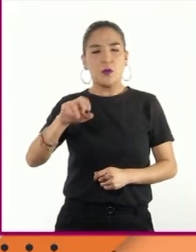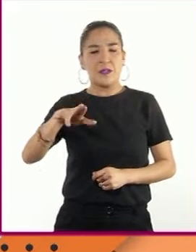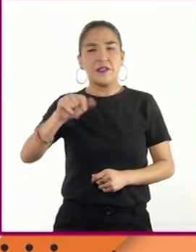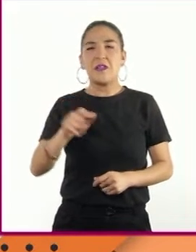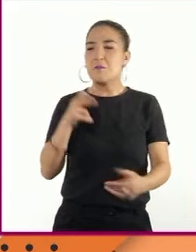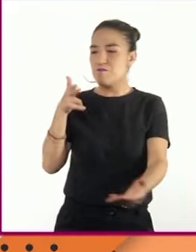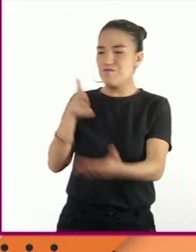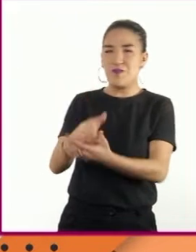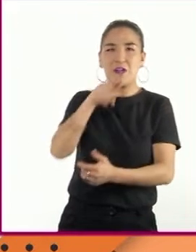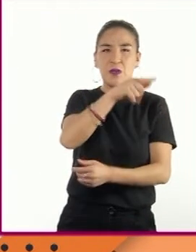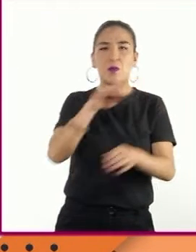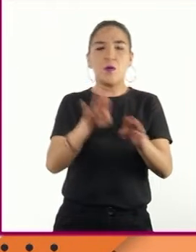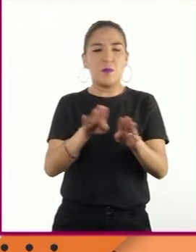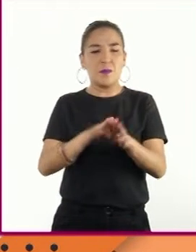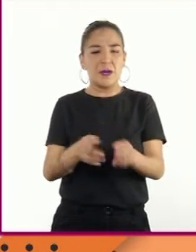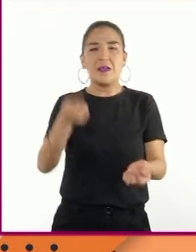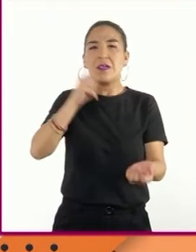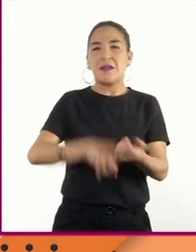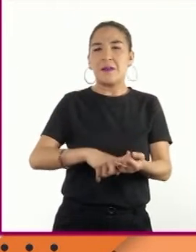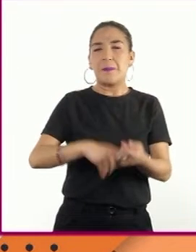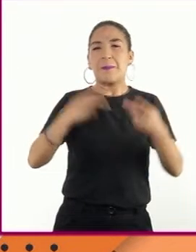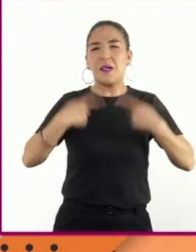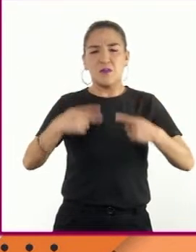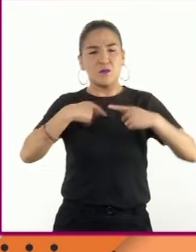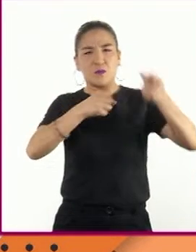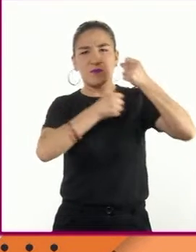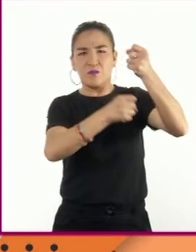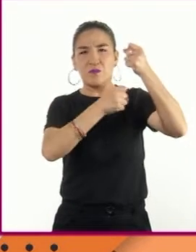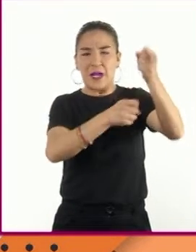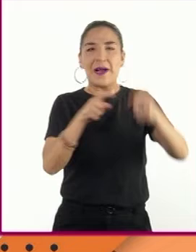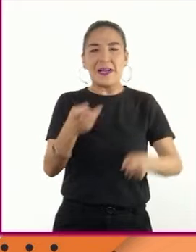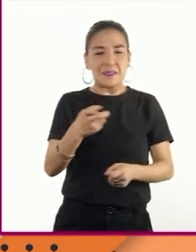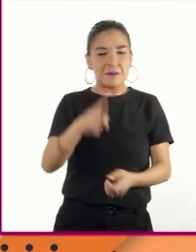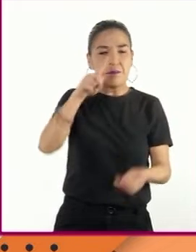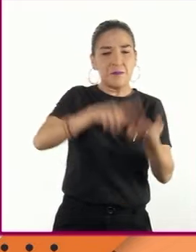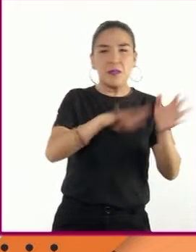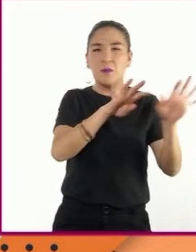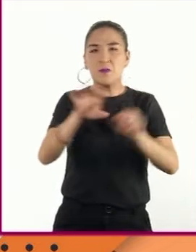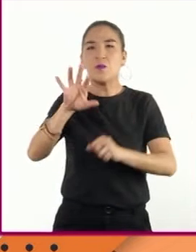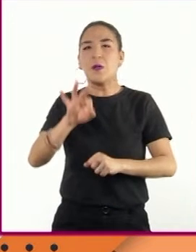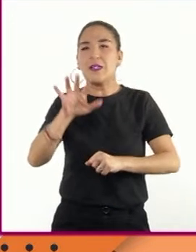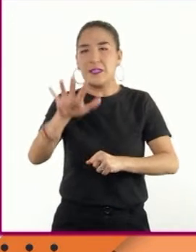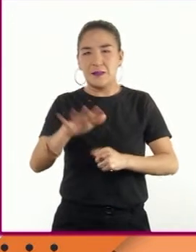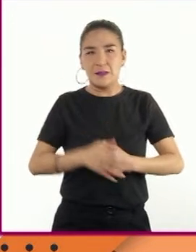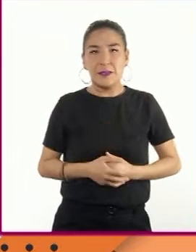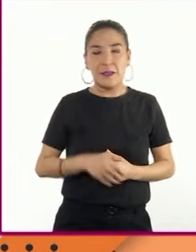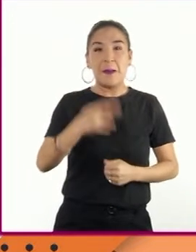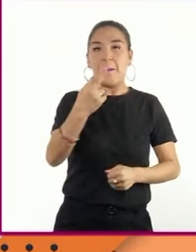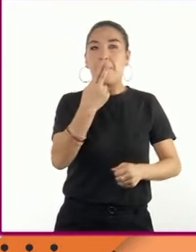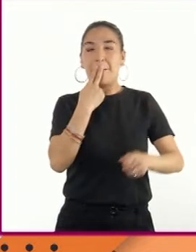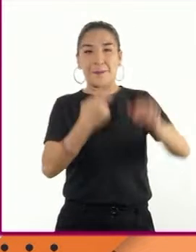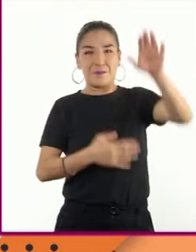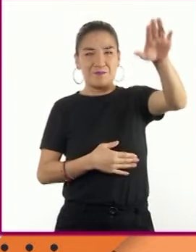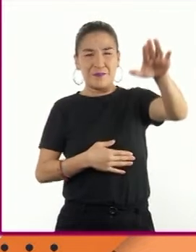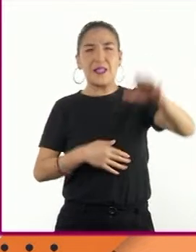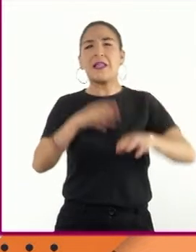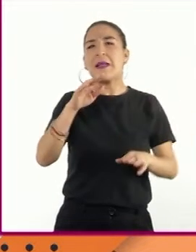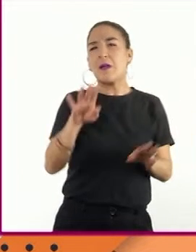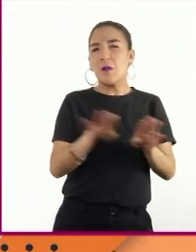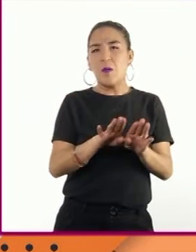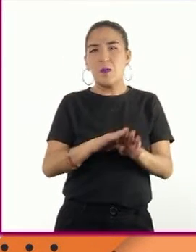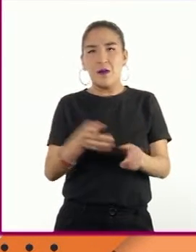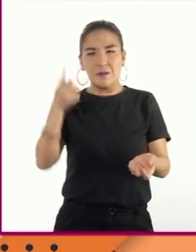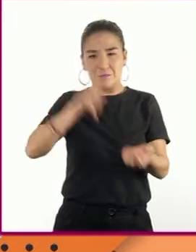comunistas italianos en abril de 1945, mientras que Hitler, al verse rodeado por las